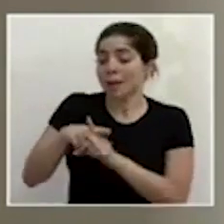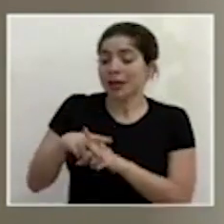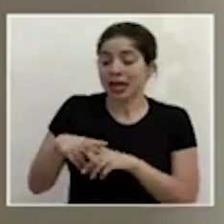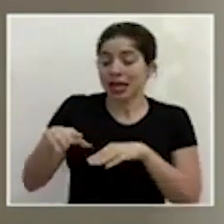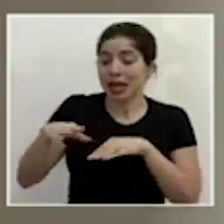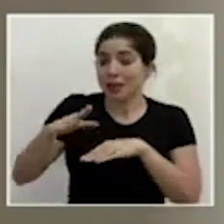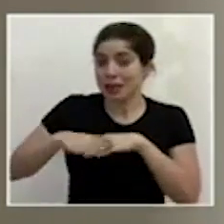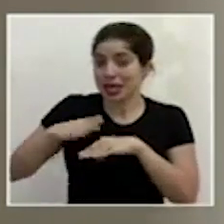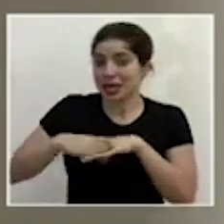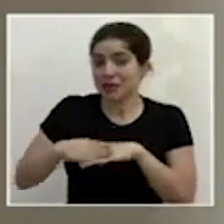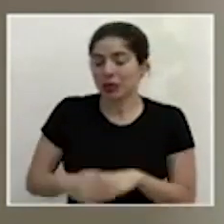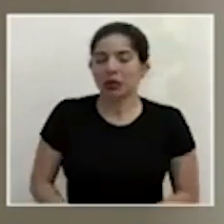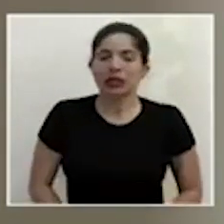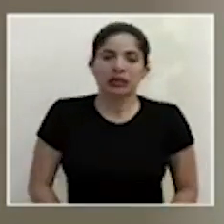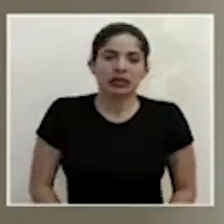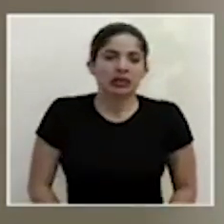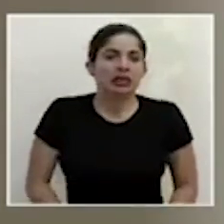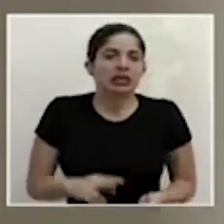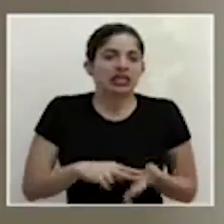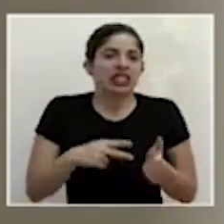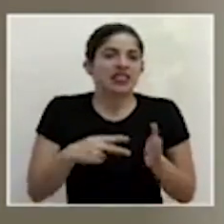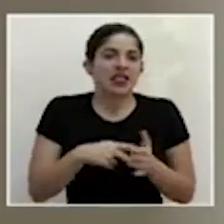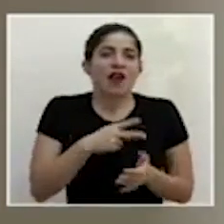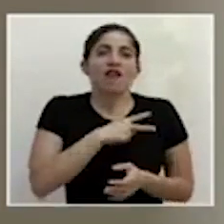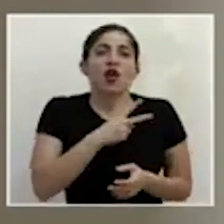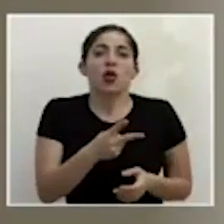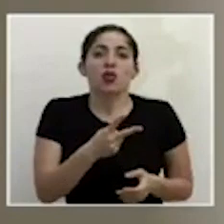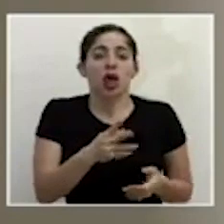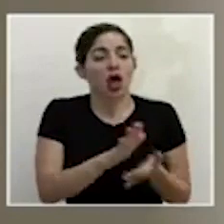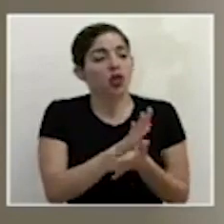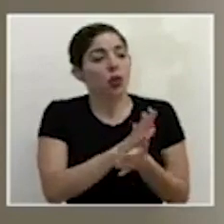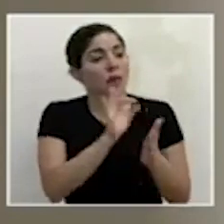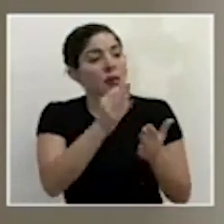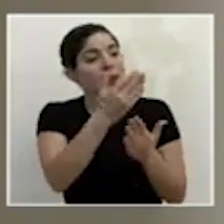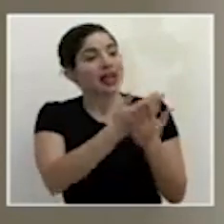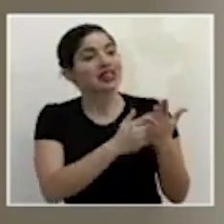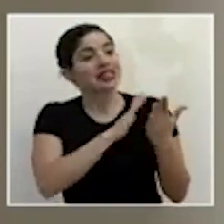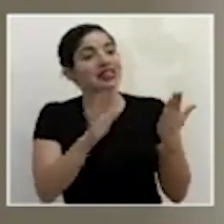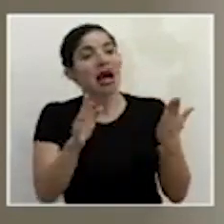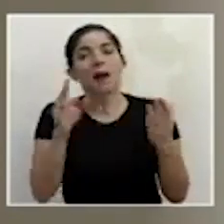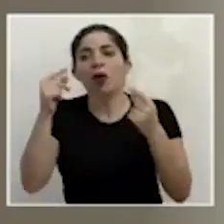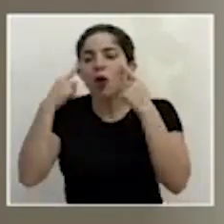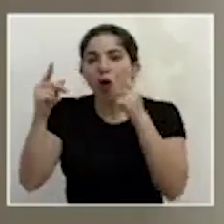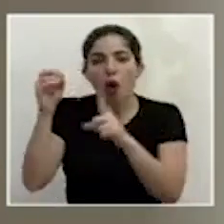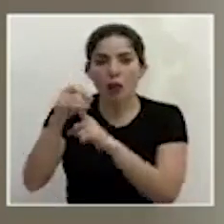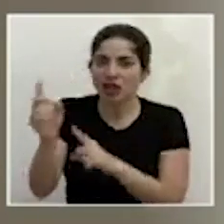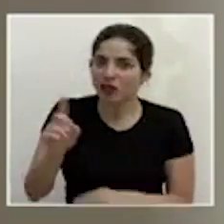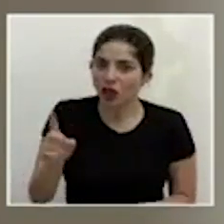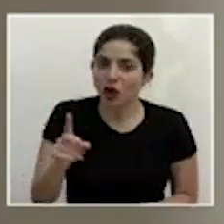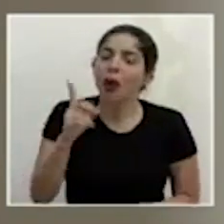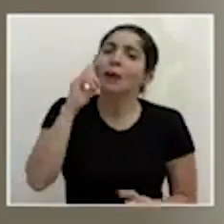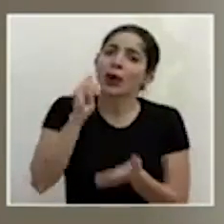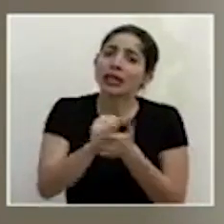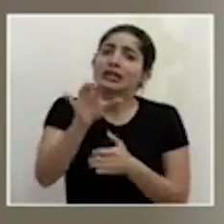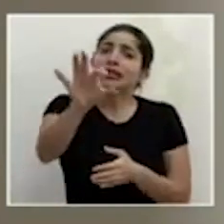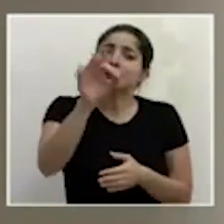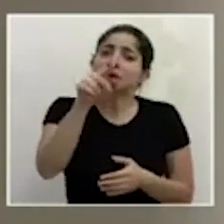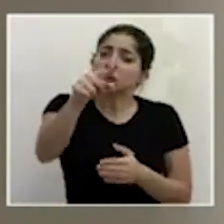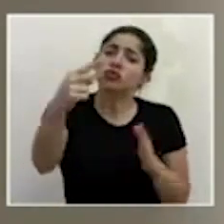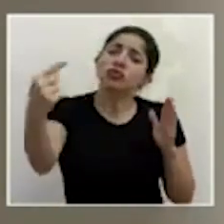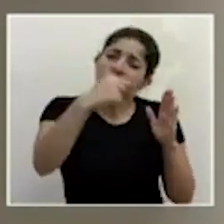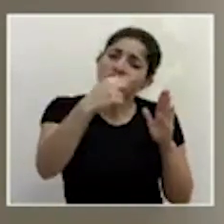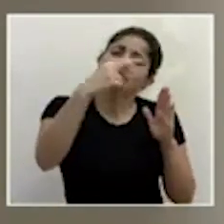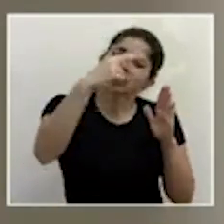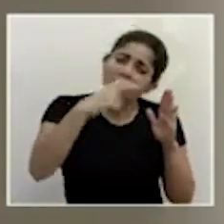establecen realmente la voluntad se va a quedar ahí en un buen documento y no en el objetivo que andamos buscando los invitamos a revisar el